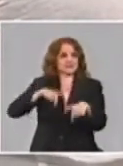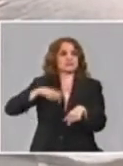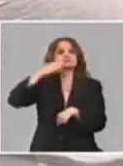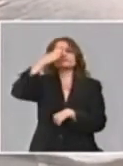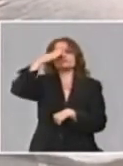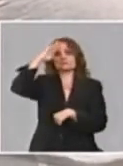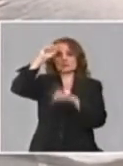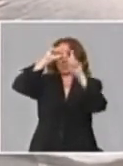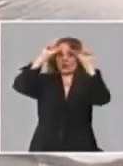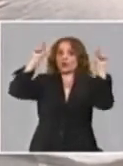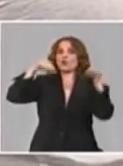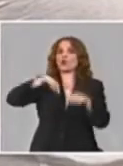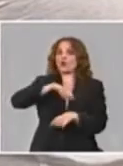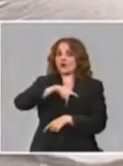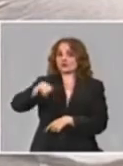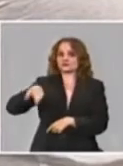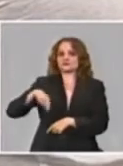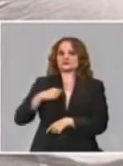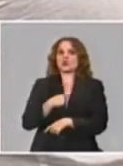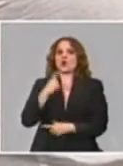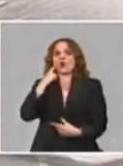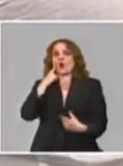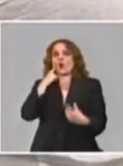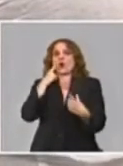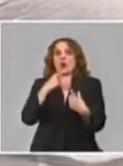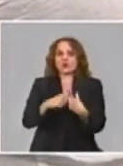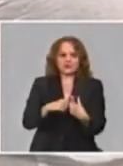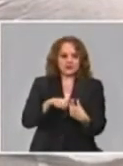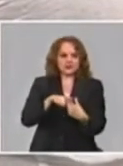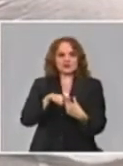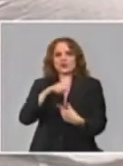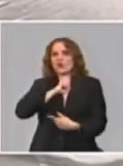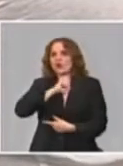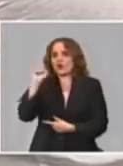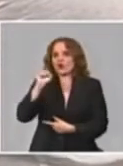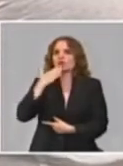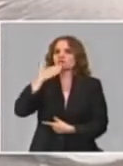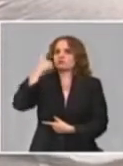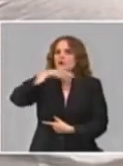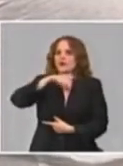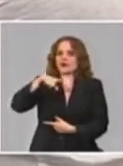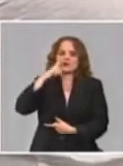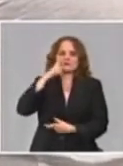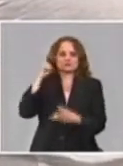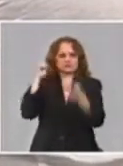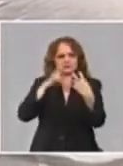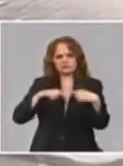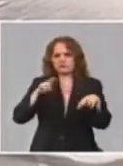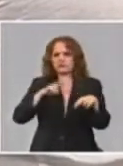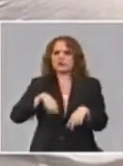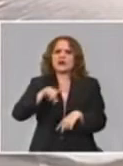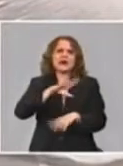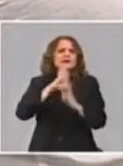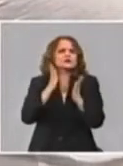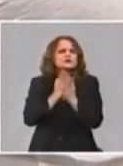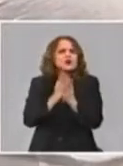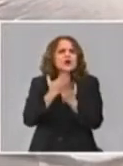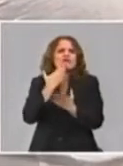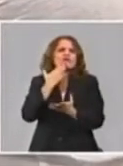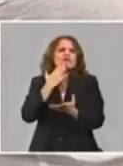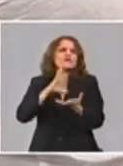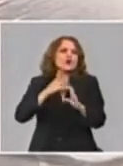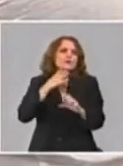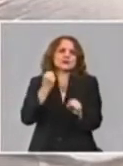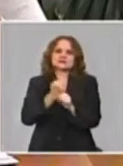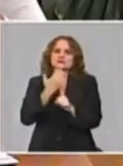el desafío es tan grande que nos ha obligado a multiplicarnos y a buscar formas creativas e innovadoras de actuar frente a ello yo